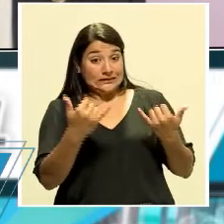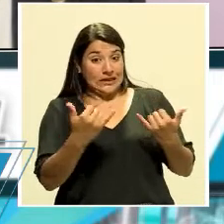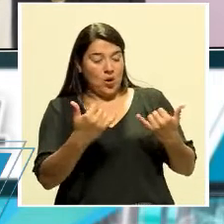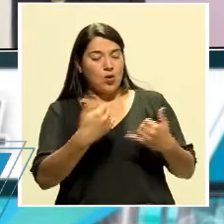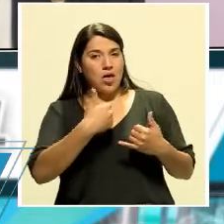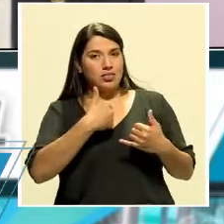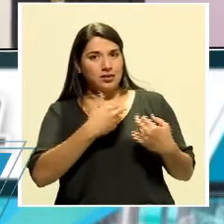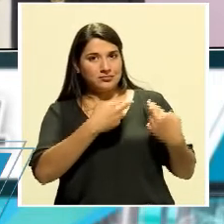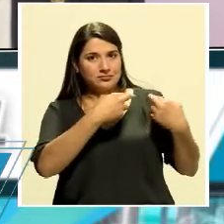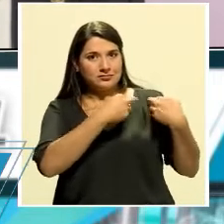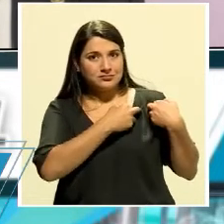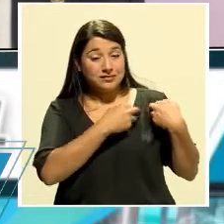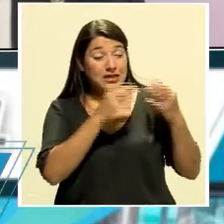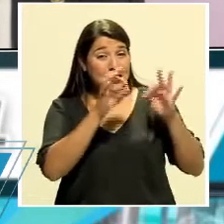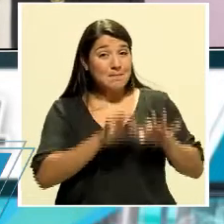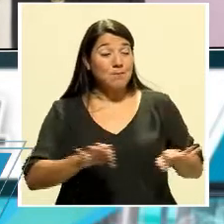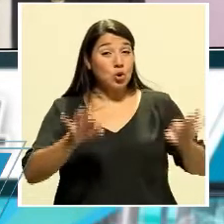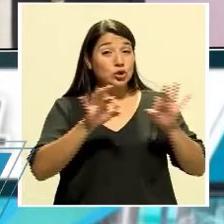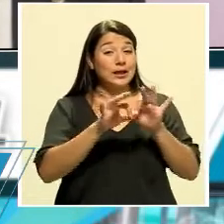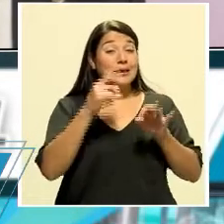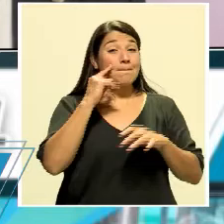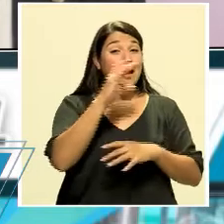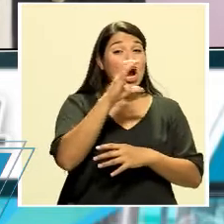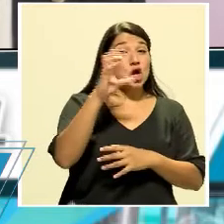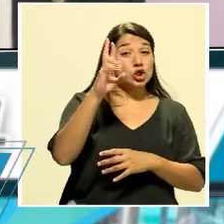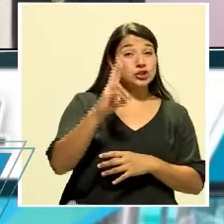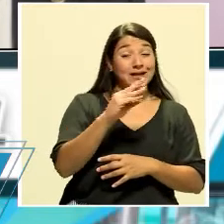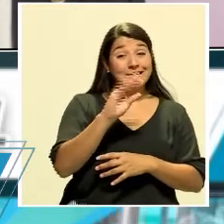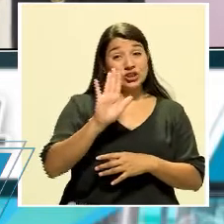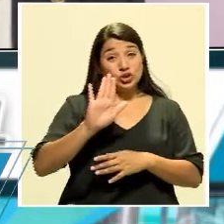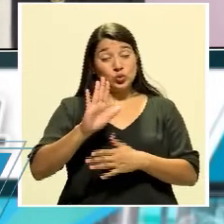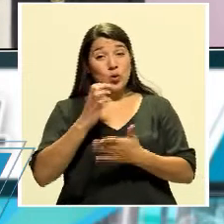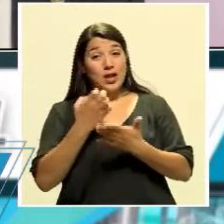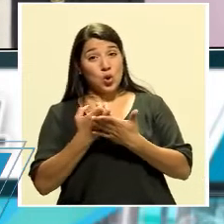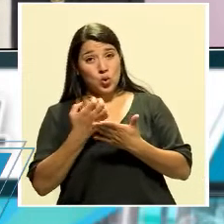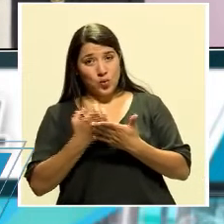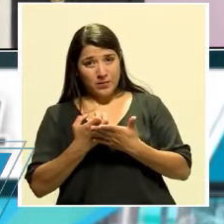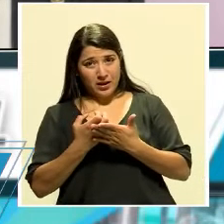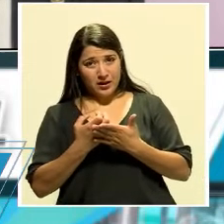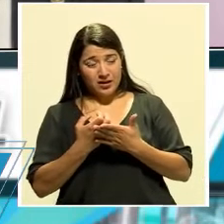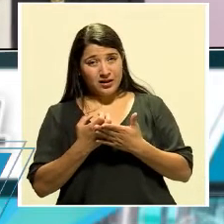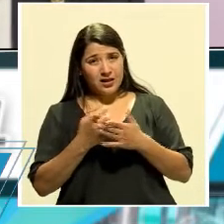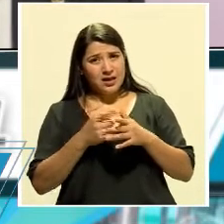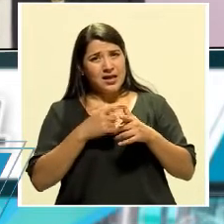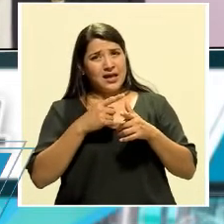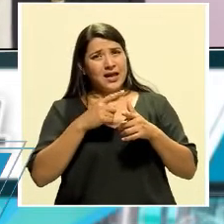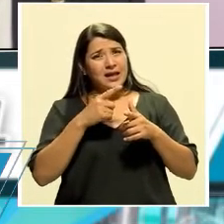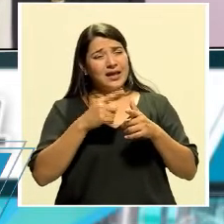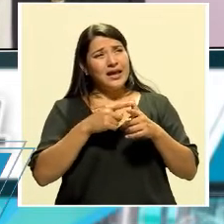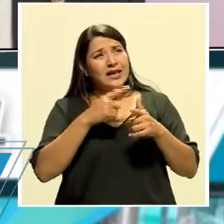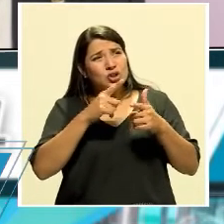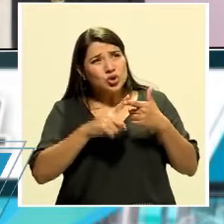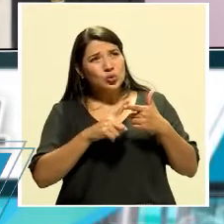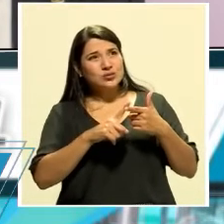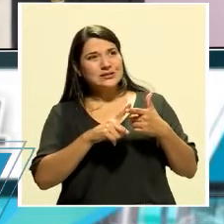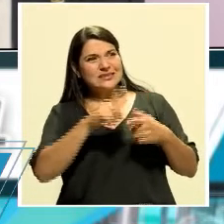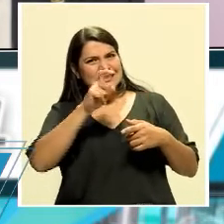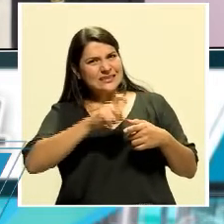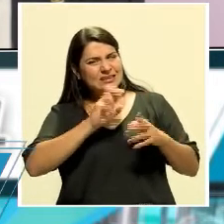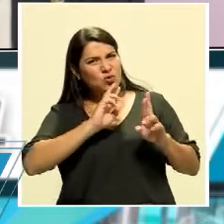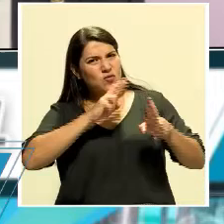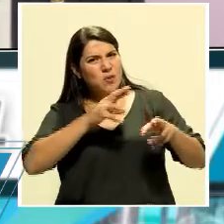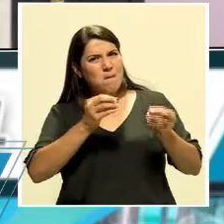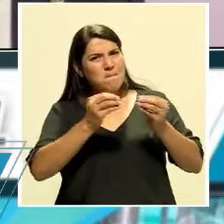para el resto del país, para la economía, para todo, no requiere una respuesta más rápida y si hay que contratar